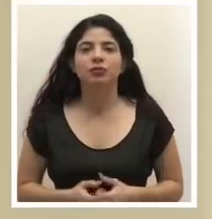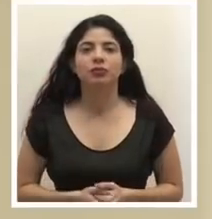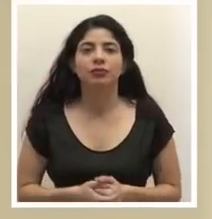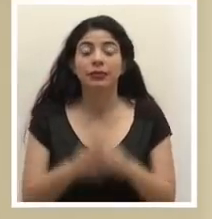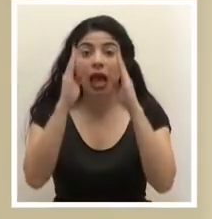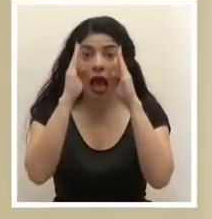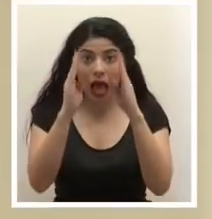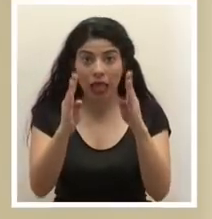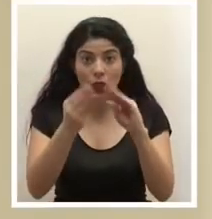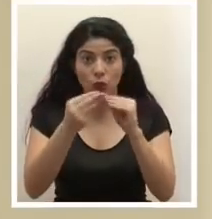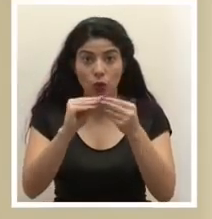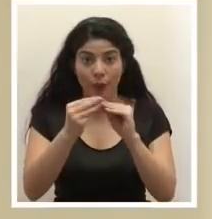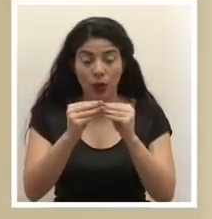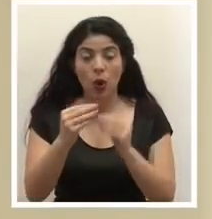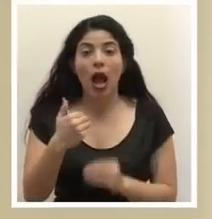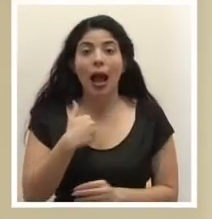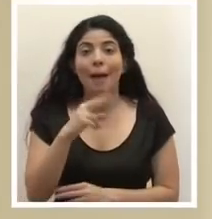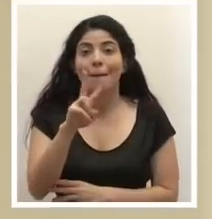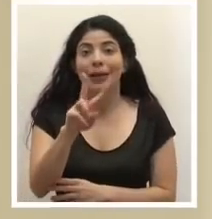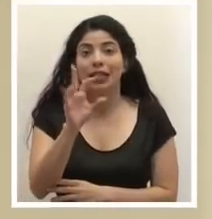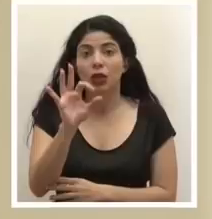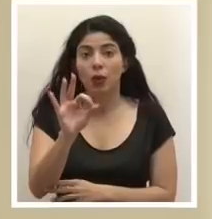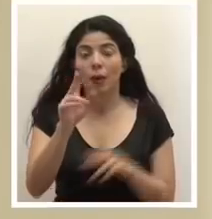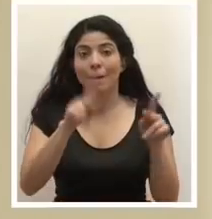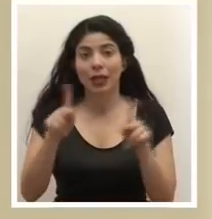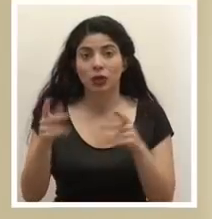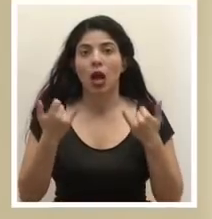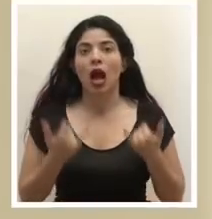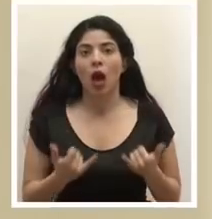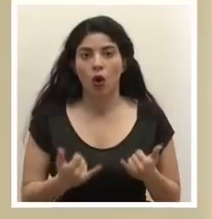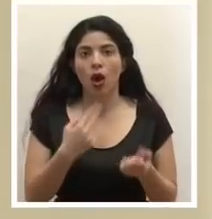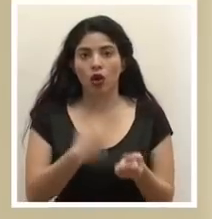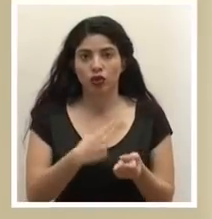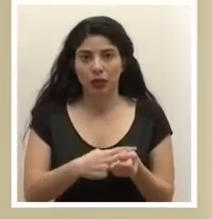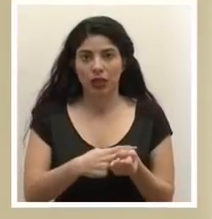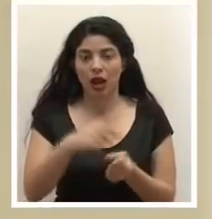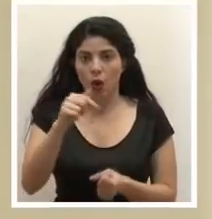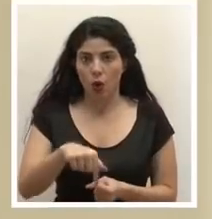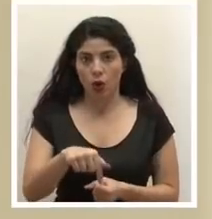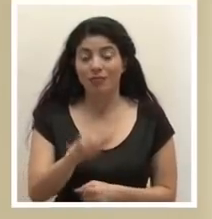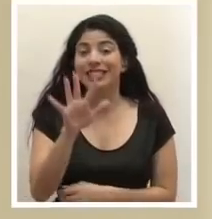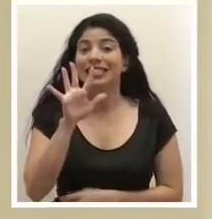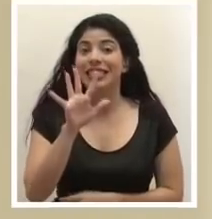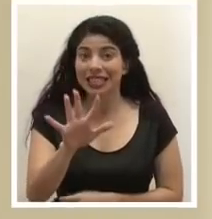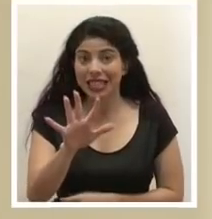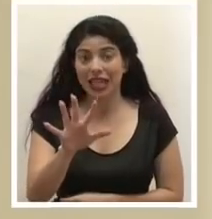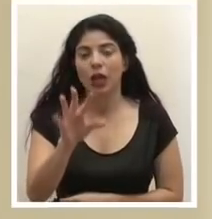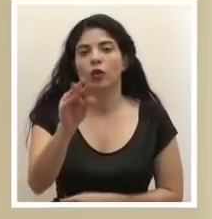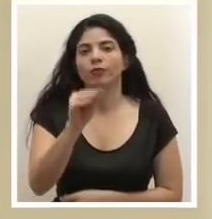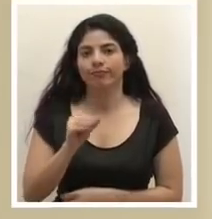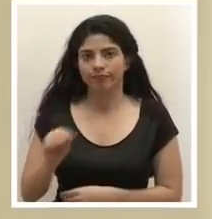Atención a esta cifra. Se registran 29 personas hospitalizadas al día de hoy, 5 de ellas